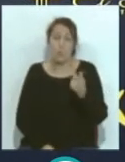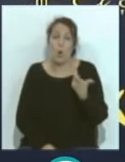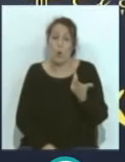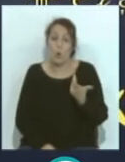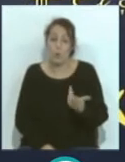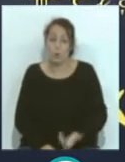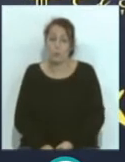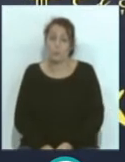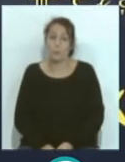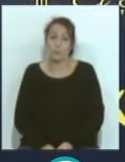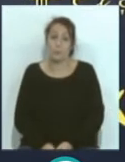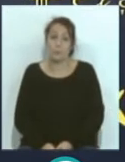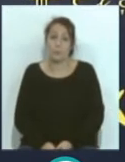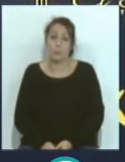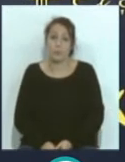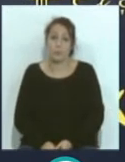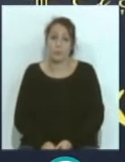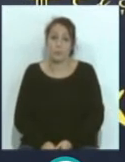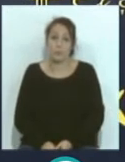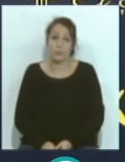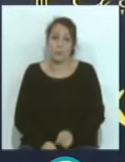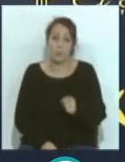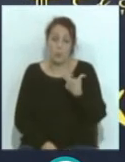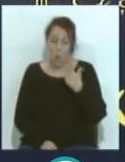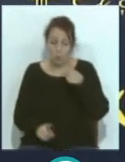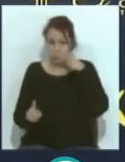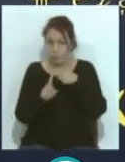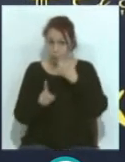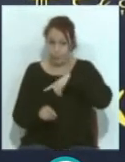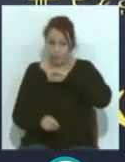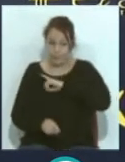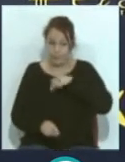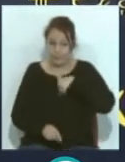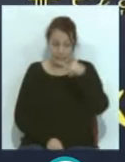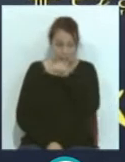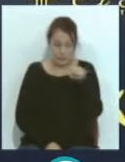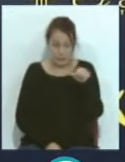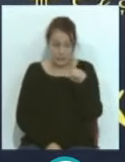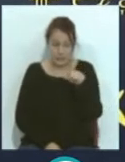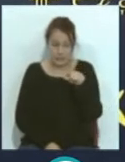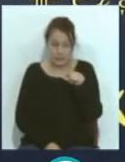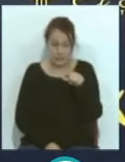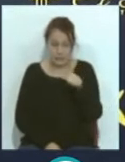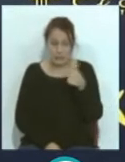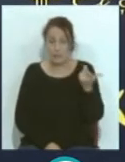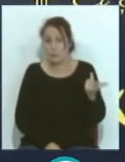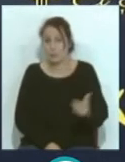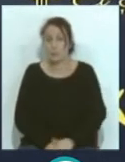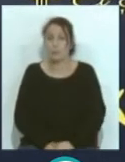la misión nuestra durante esta semana y durante las demás.